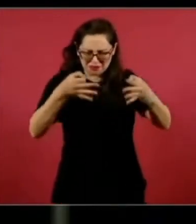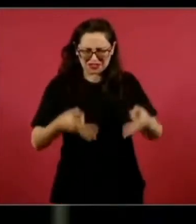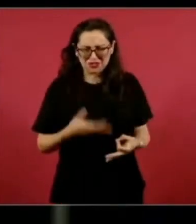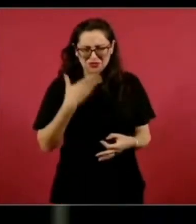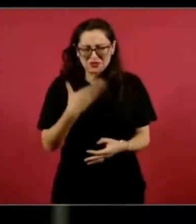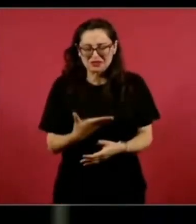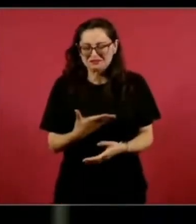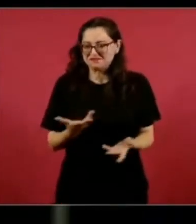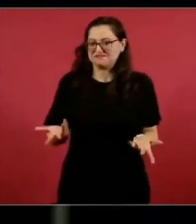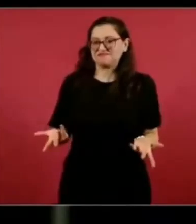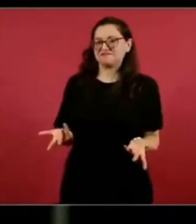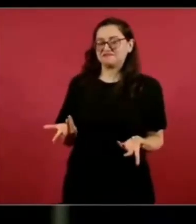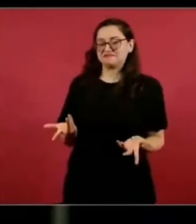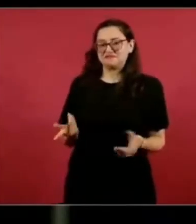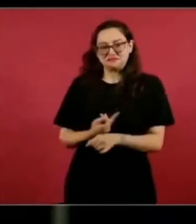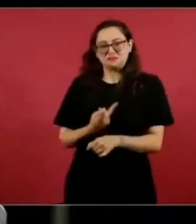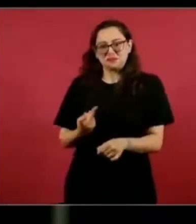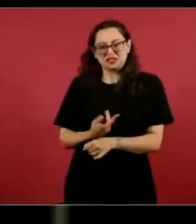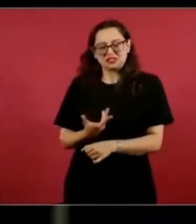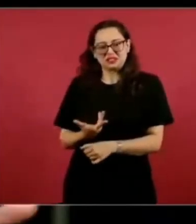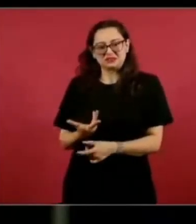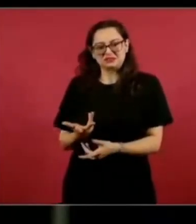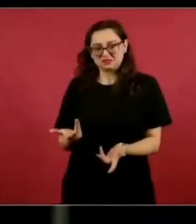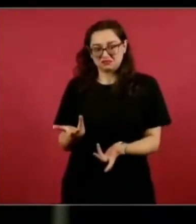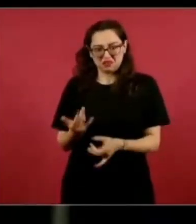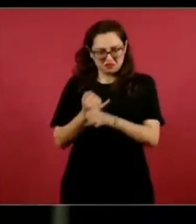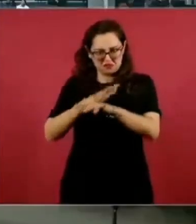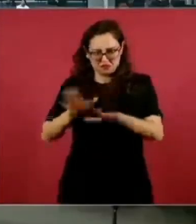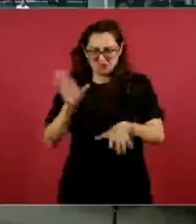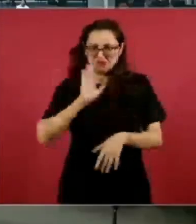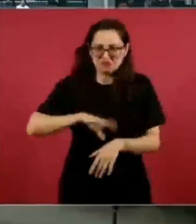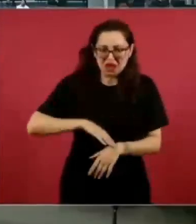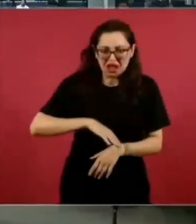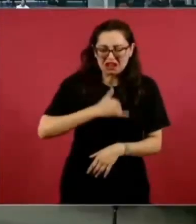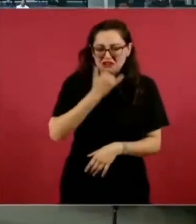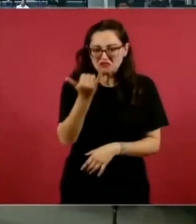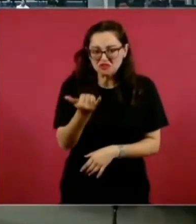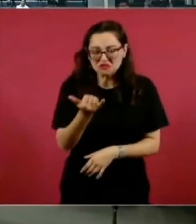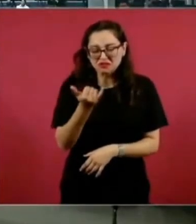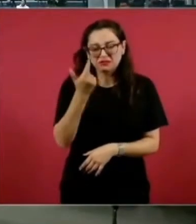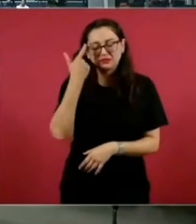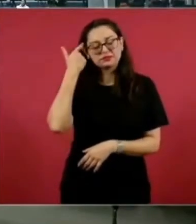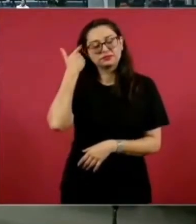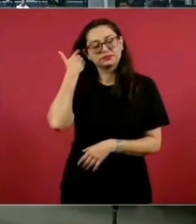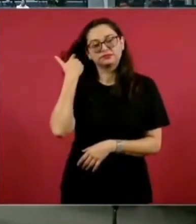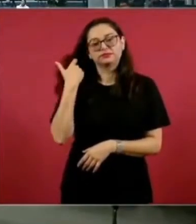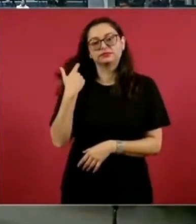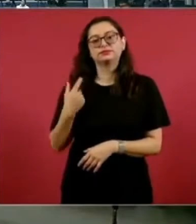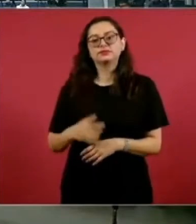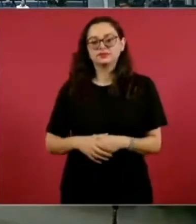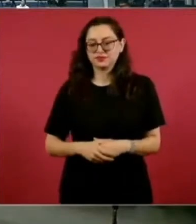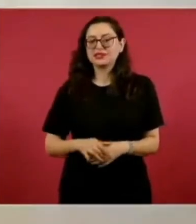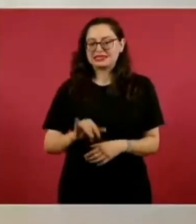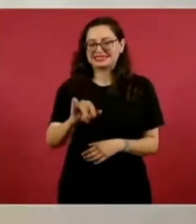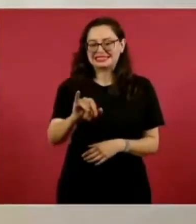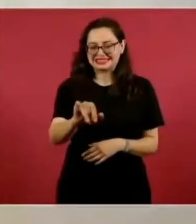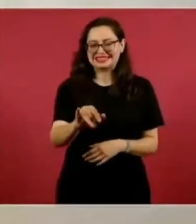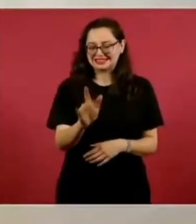importante. Presidente, ¿lo permitiría a usted que le estén dando mala información? No, no, pero no es así. Es que yo también pregunté lo mismo,